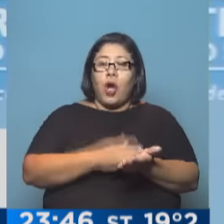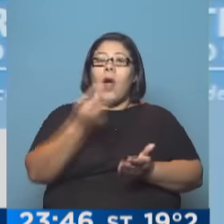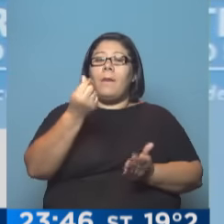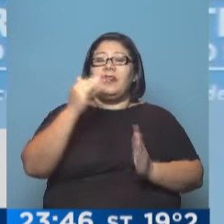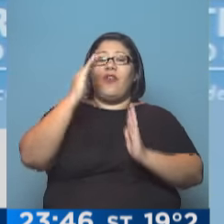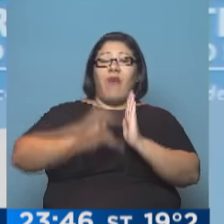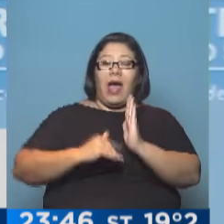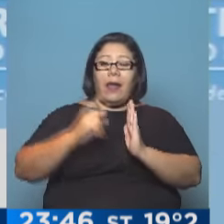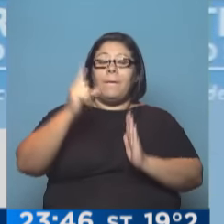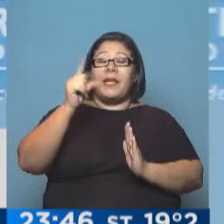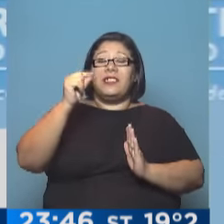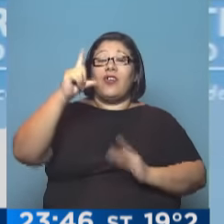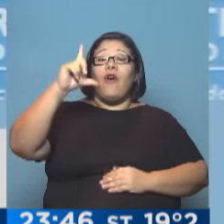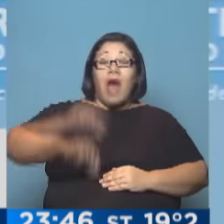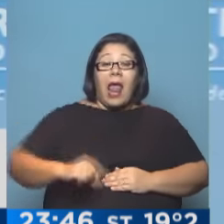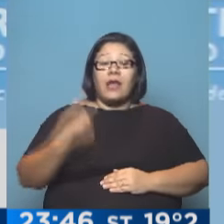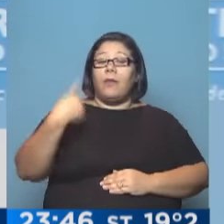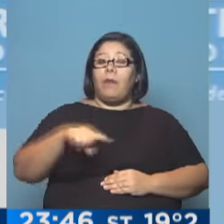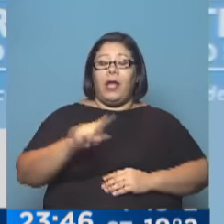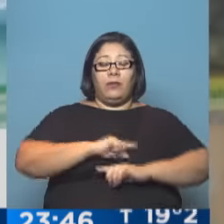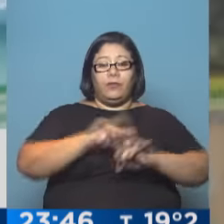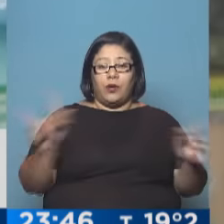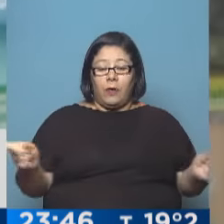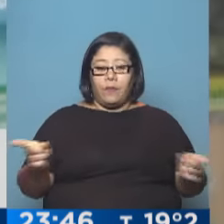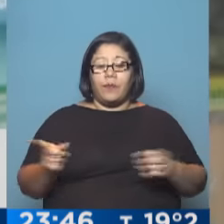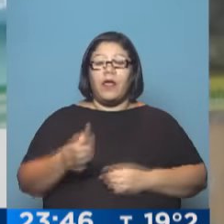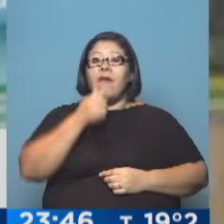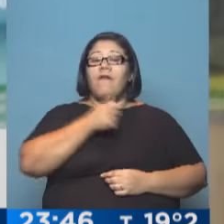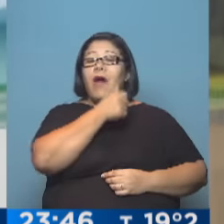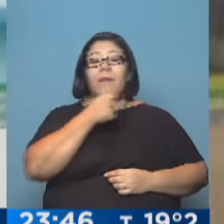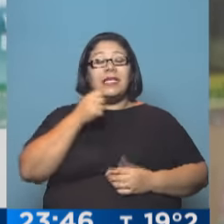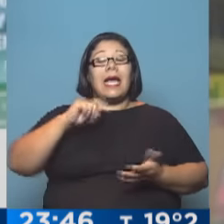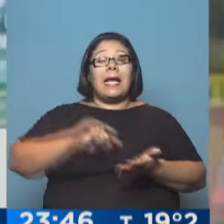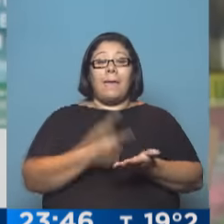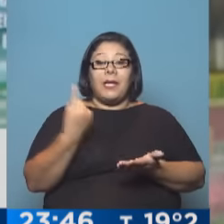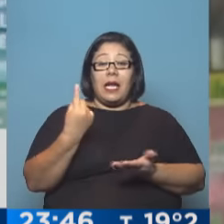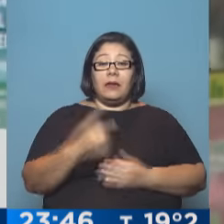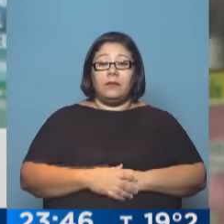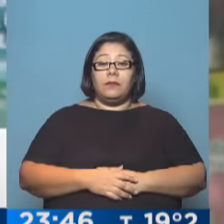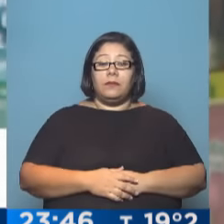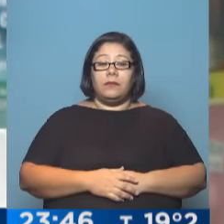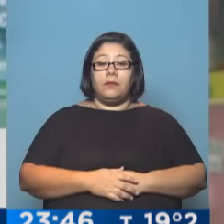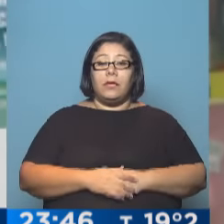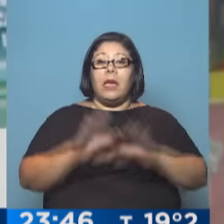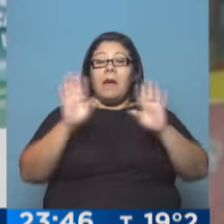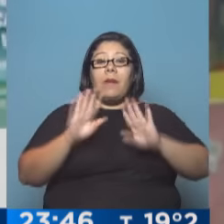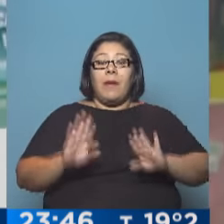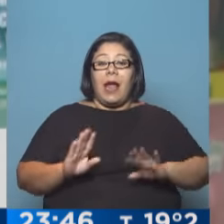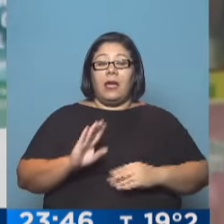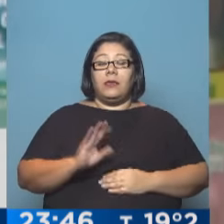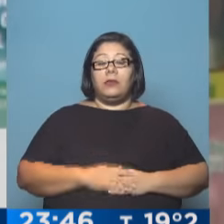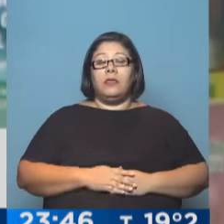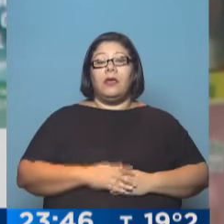Nosotros no tenemos alternativa, al menos en las farmacias de la Ciudad de Buenos Aires, más que sería la preparación de estos productos en las